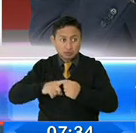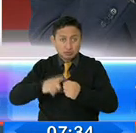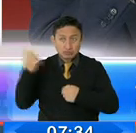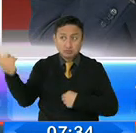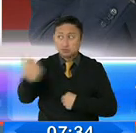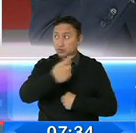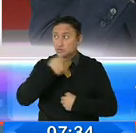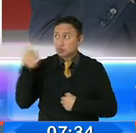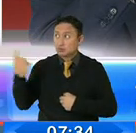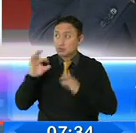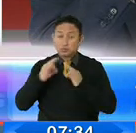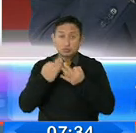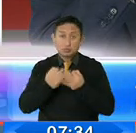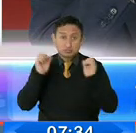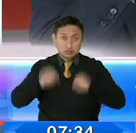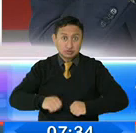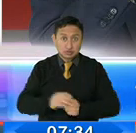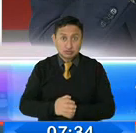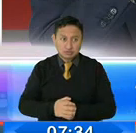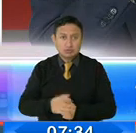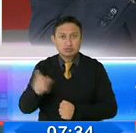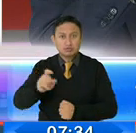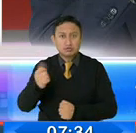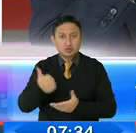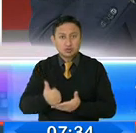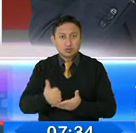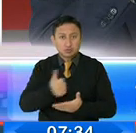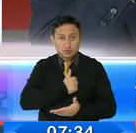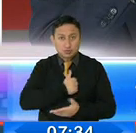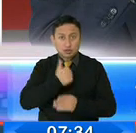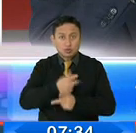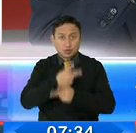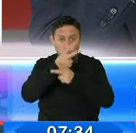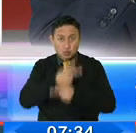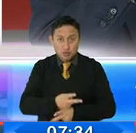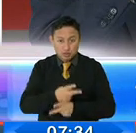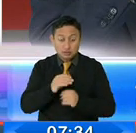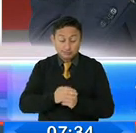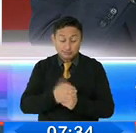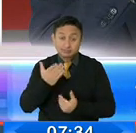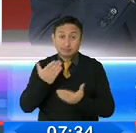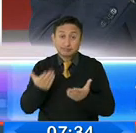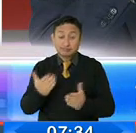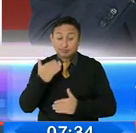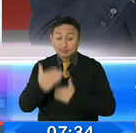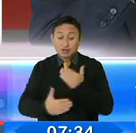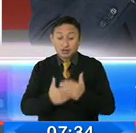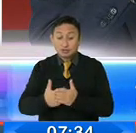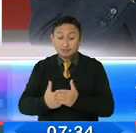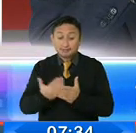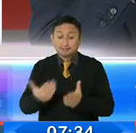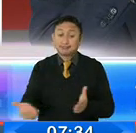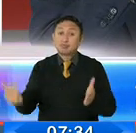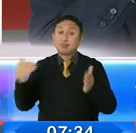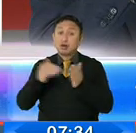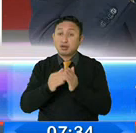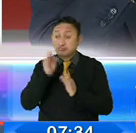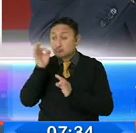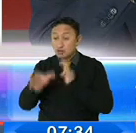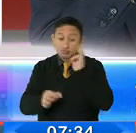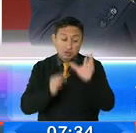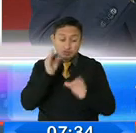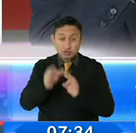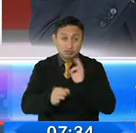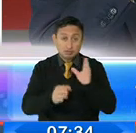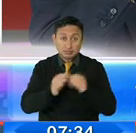alrededor de nuestras familias y en algún momento puede generarse un rebrote, Dios no quiera, con un